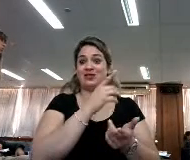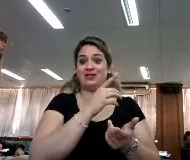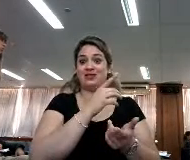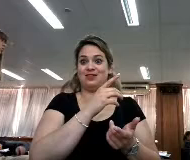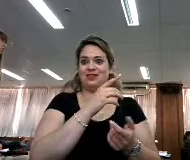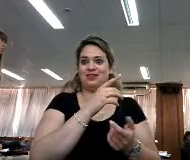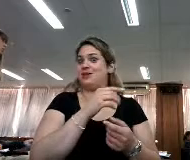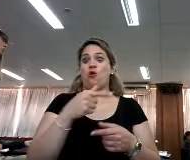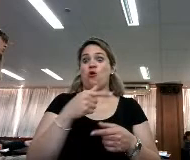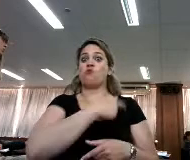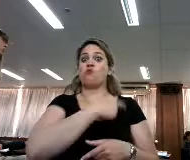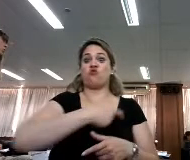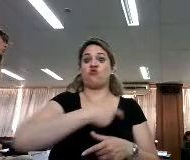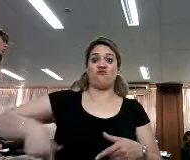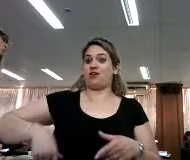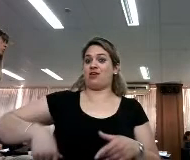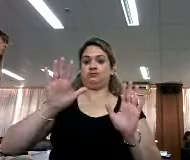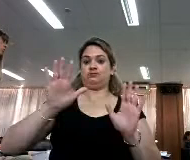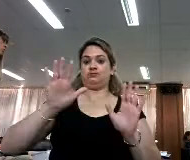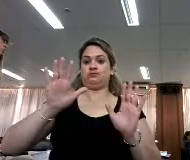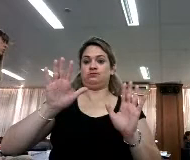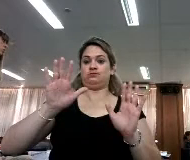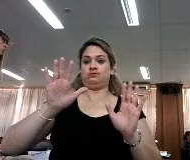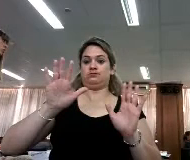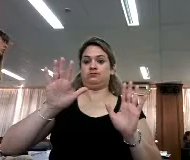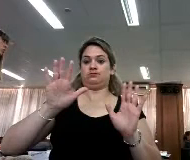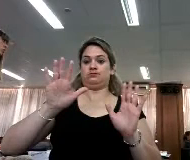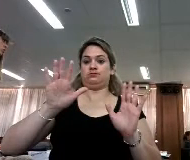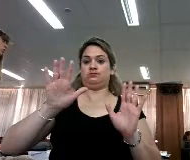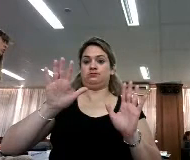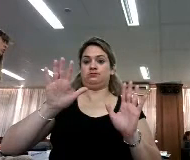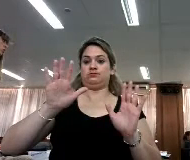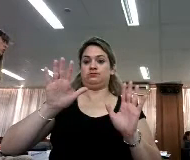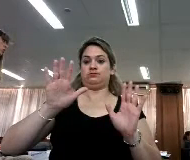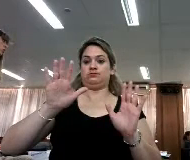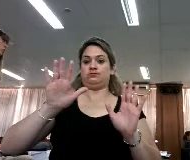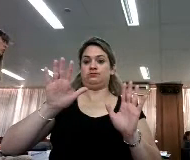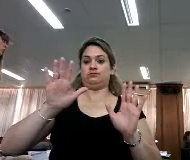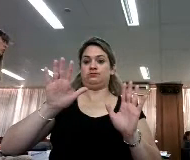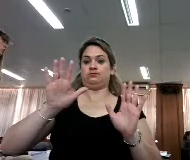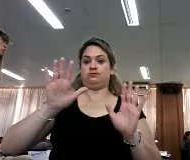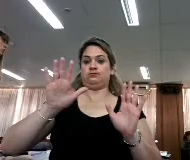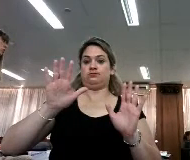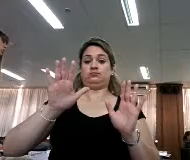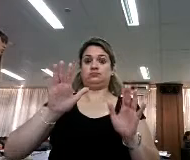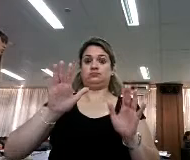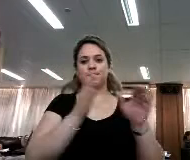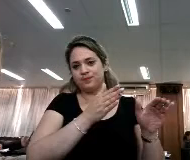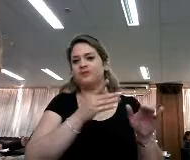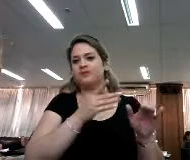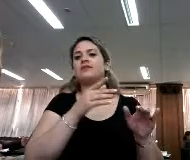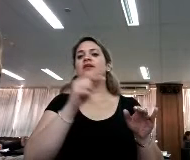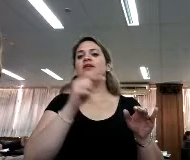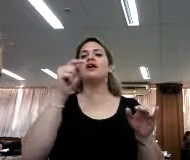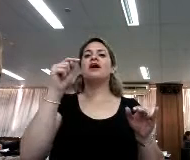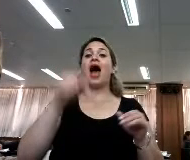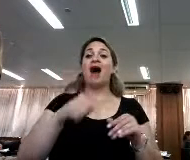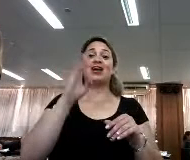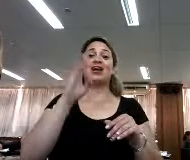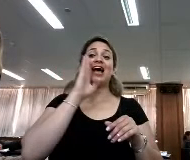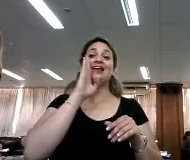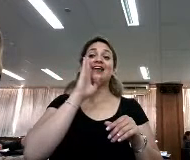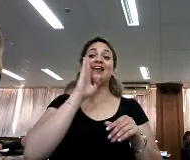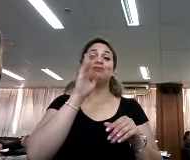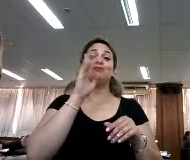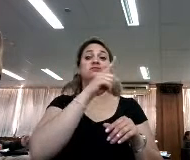contundente, hombre, ahí sí que entramos los bibliotecarios precisamente, ahora una de las mayores que llaman los americanos es